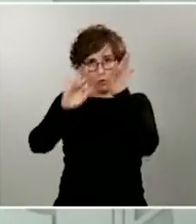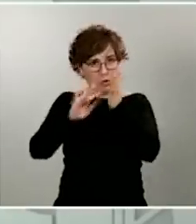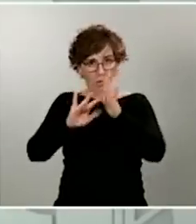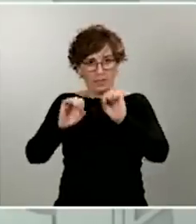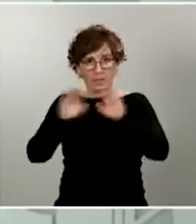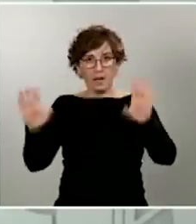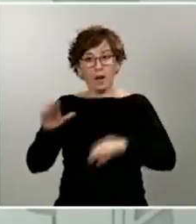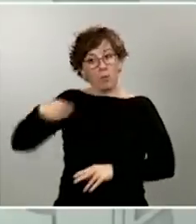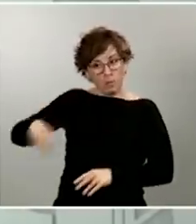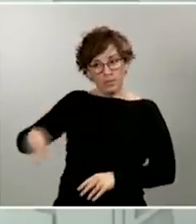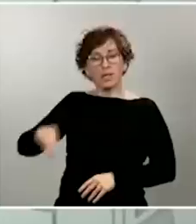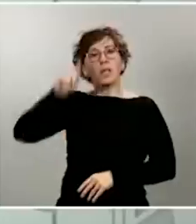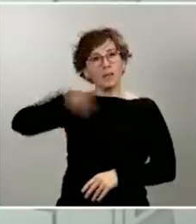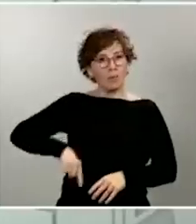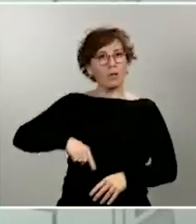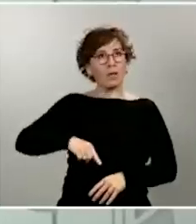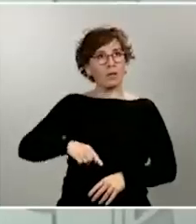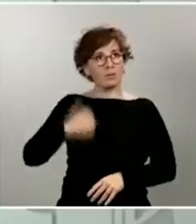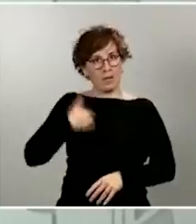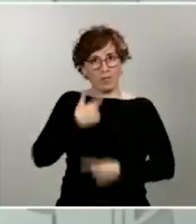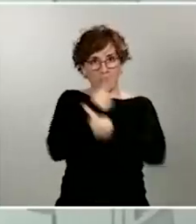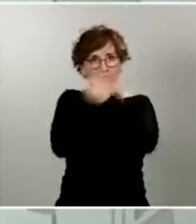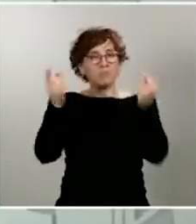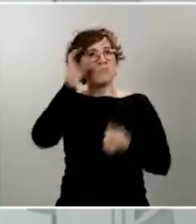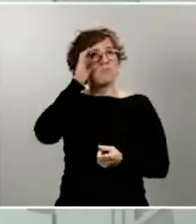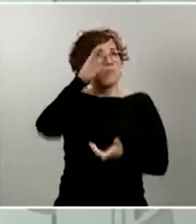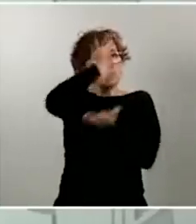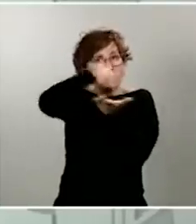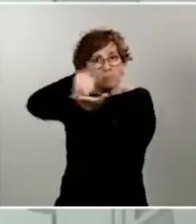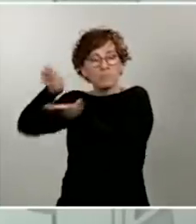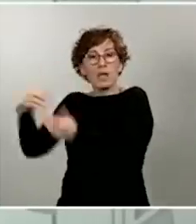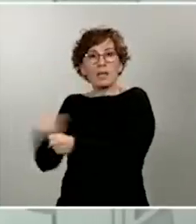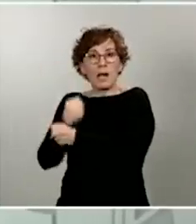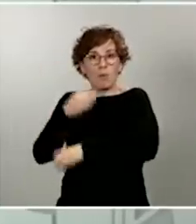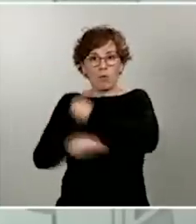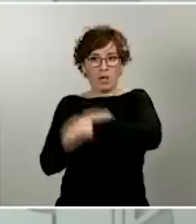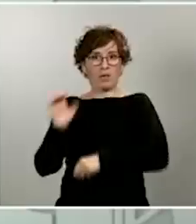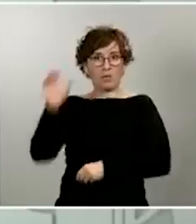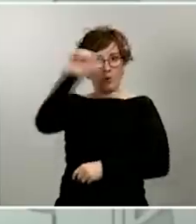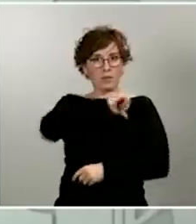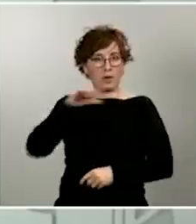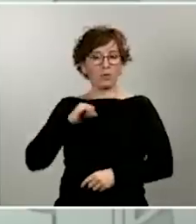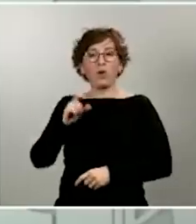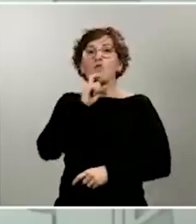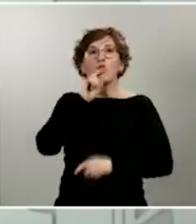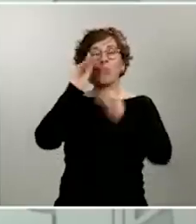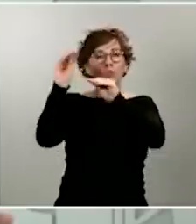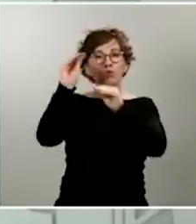disposición a escuchar aquellos trabajos que pueden estar haciendo las distintas comunidades autónomas en materia de desescalamiento y transición para